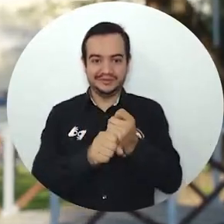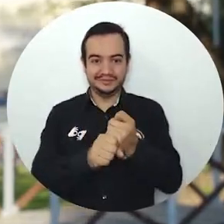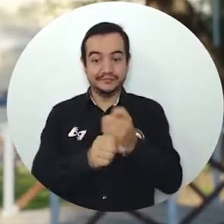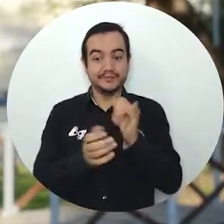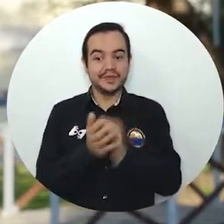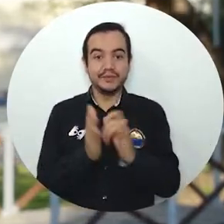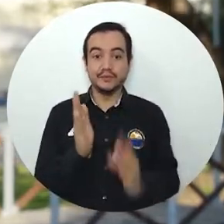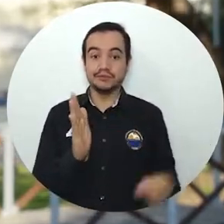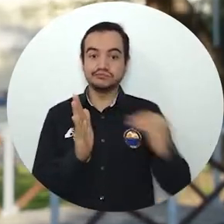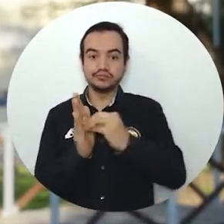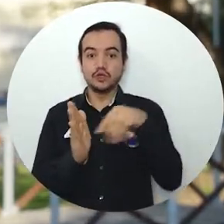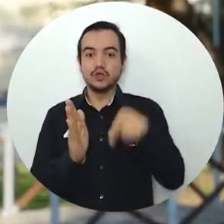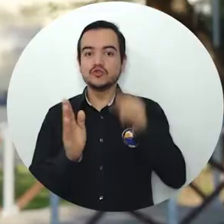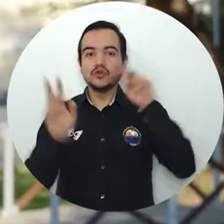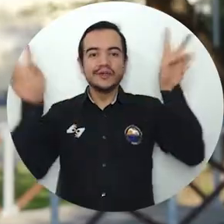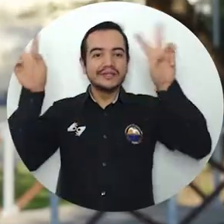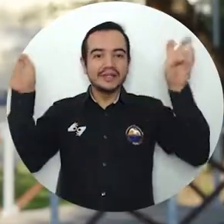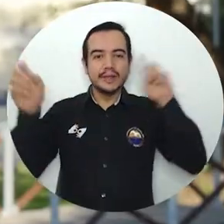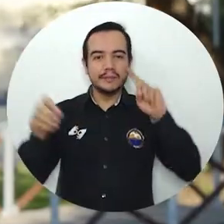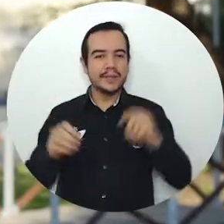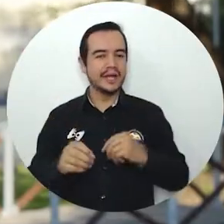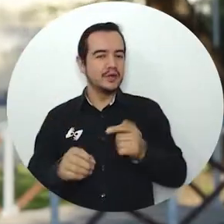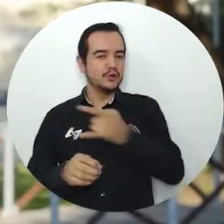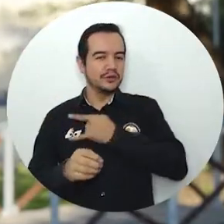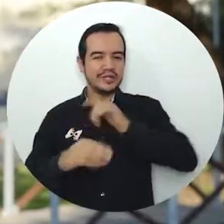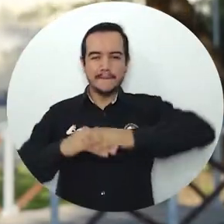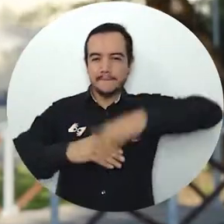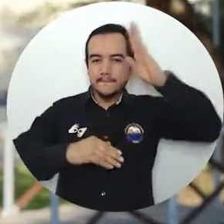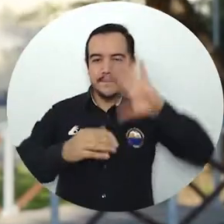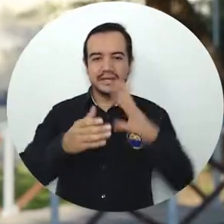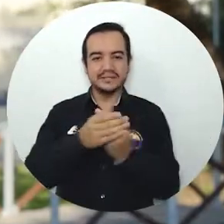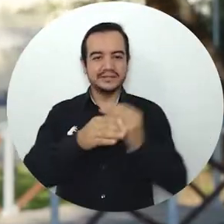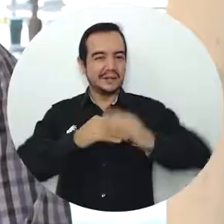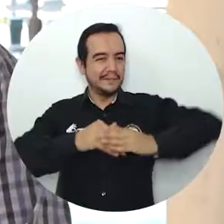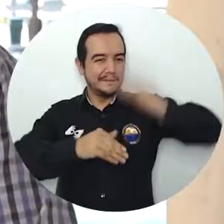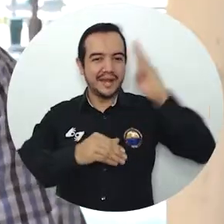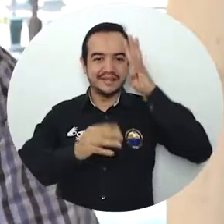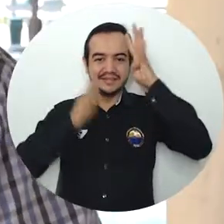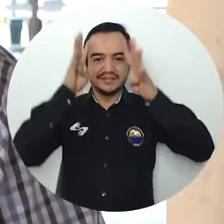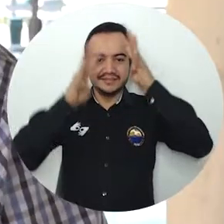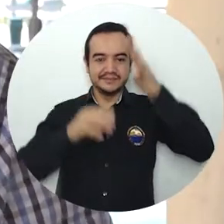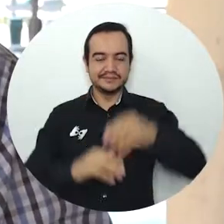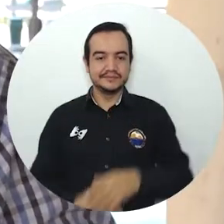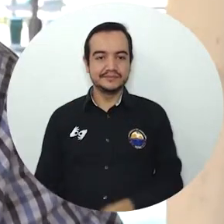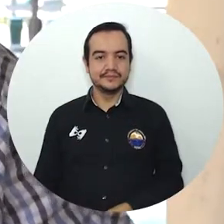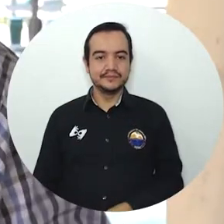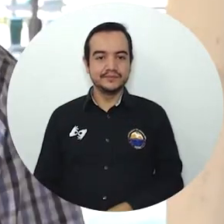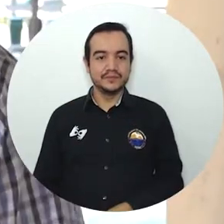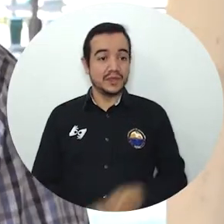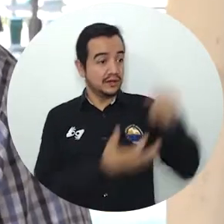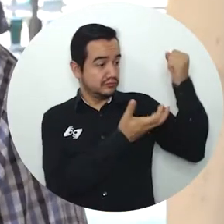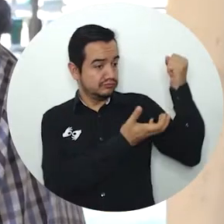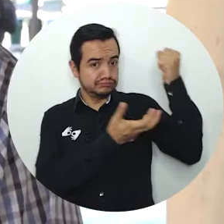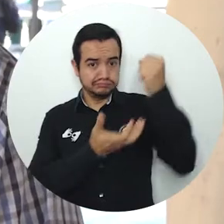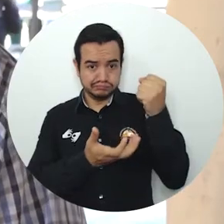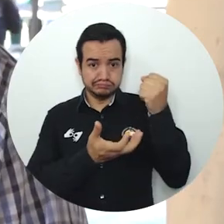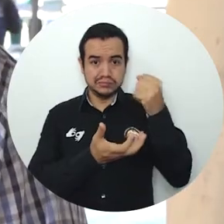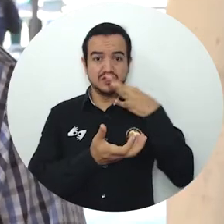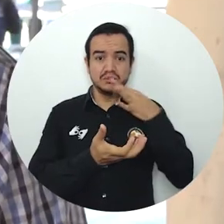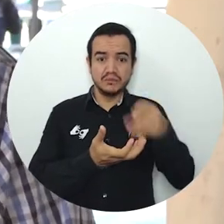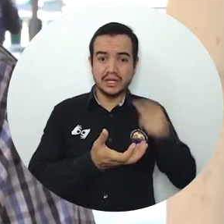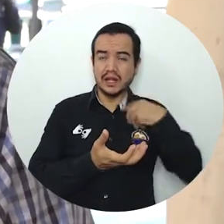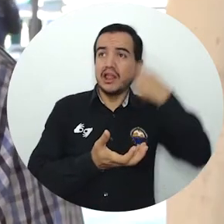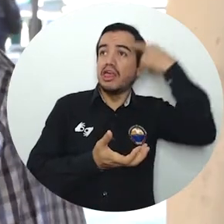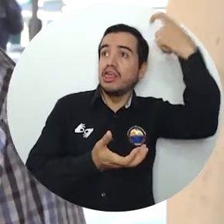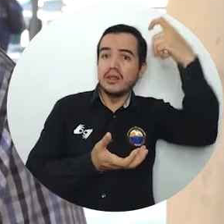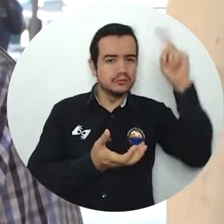en el marco del plan de gobierno por una universidad aún más incluyente e innovadora. El presupuesto está ajustado realmente a